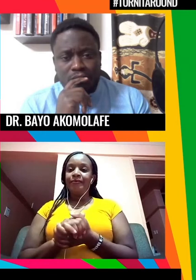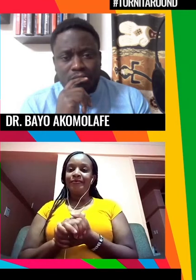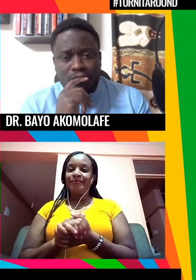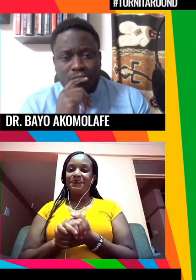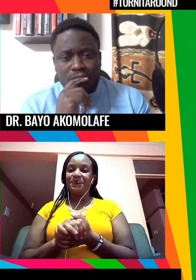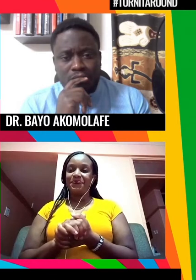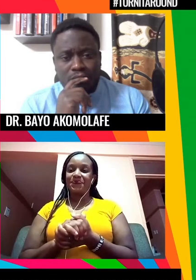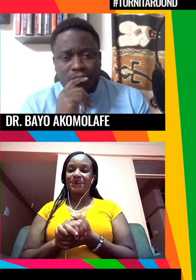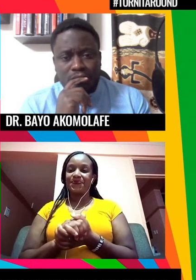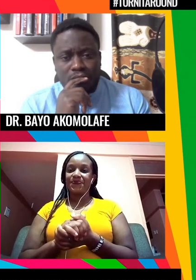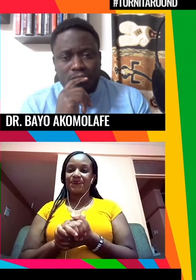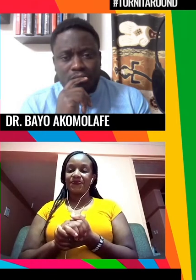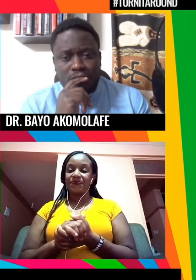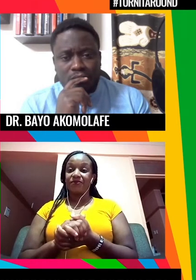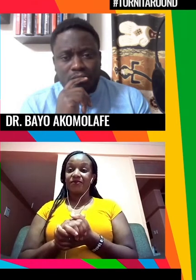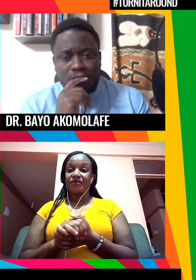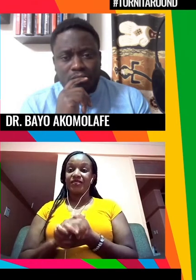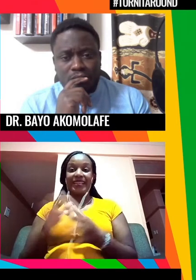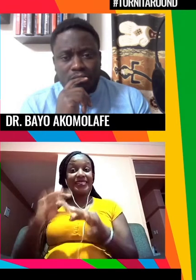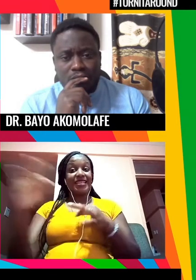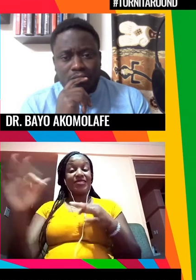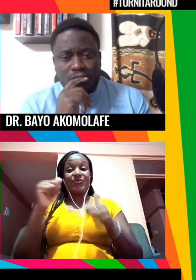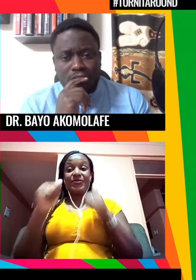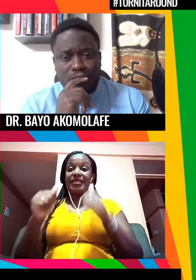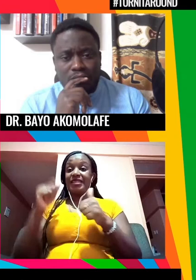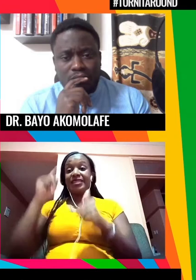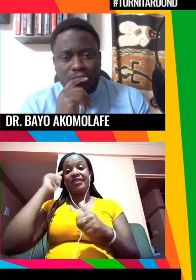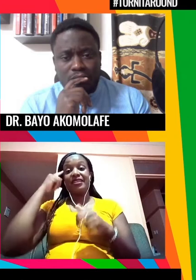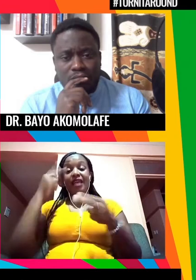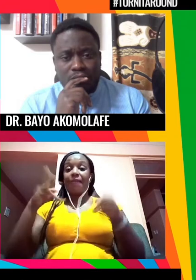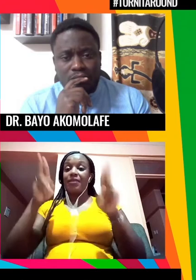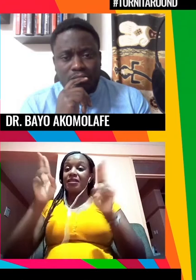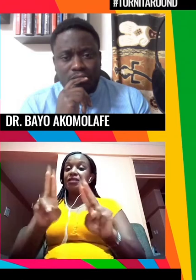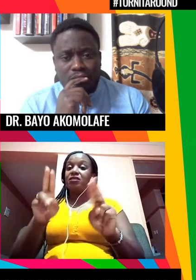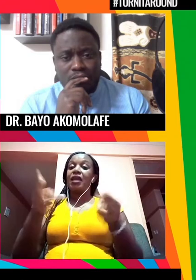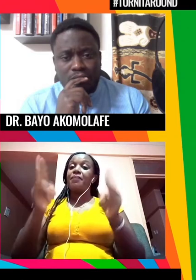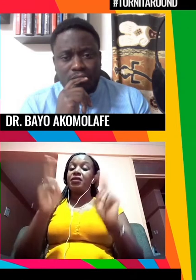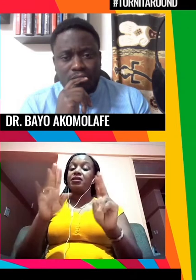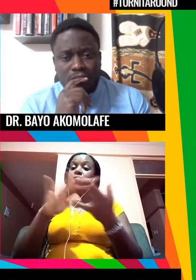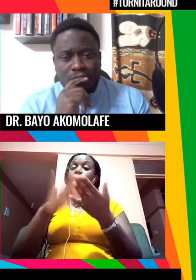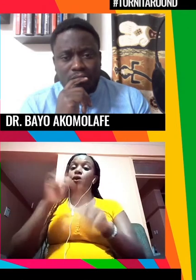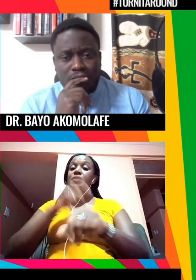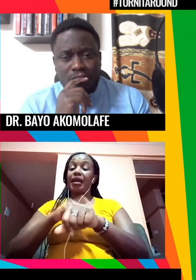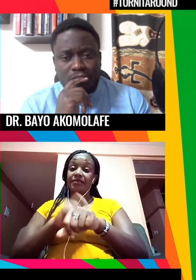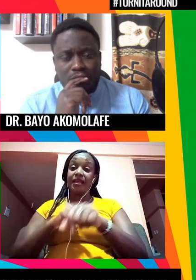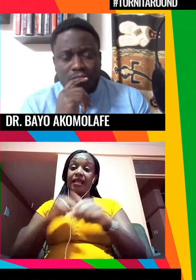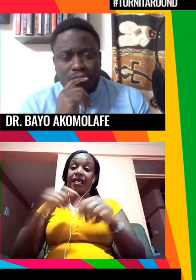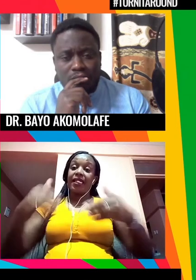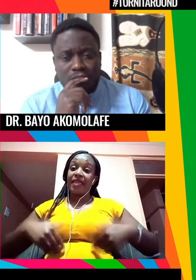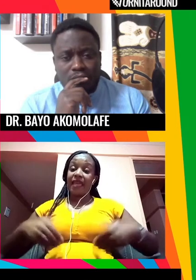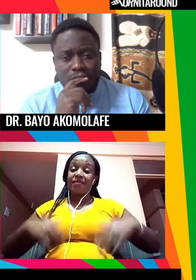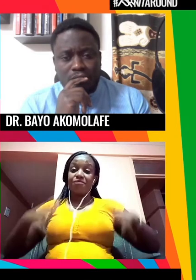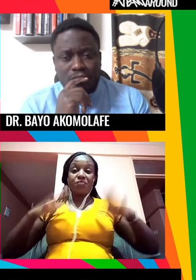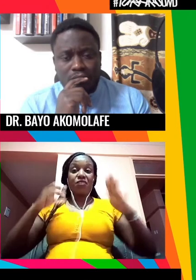¿cómo veo que esto ocurre? Bueno, creo que ocurre cada vez más a menudo los jóvenes están participando cada vez más